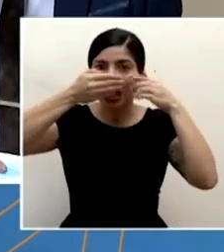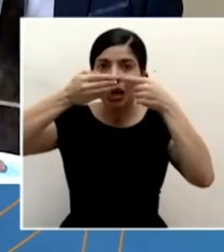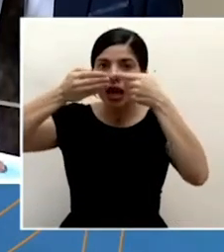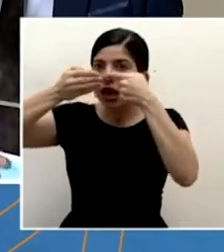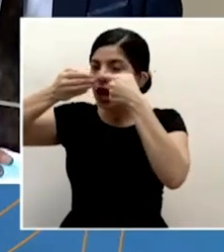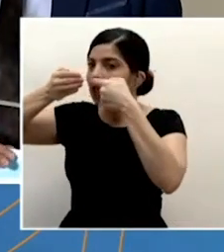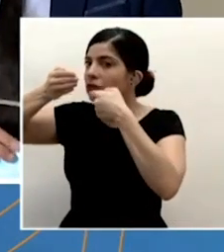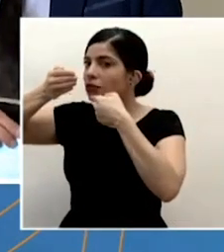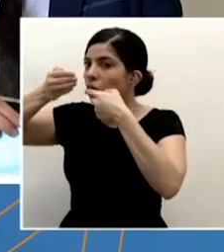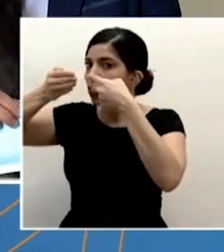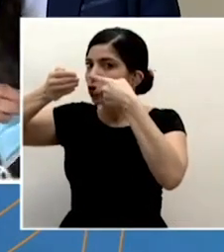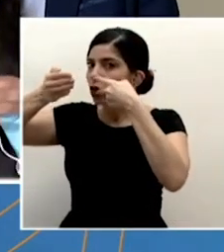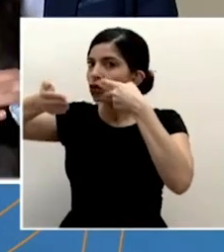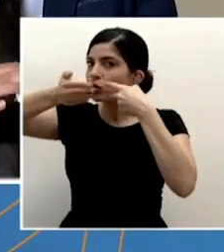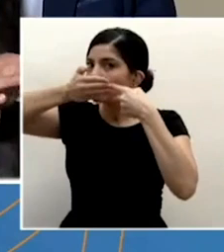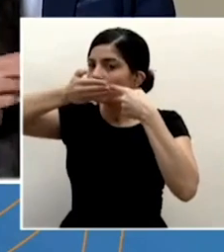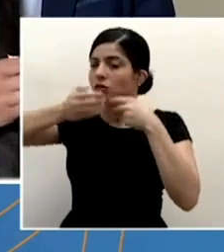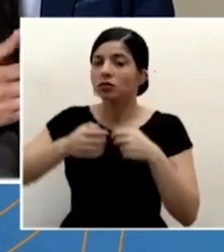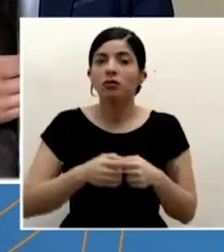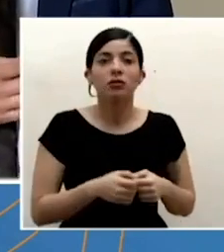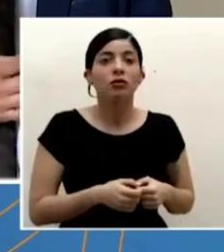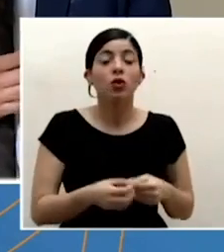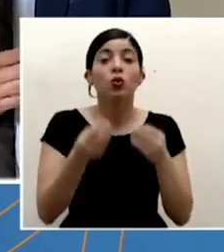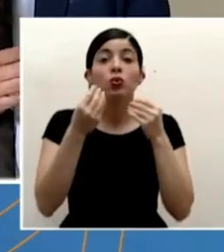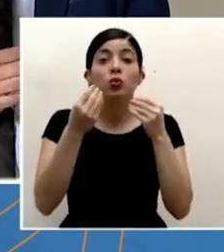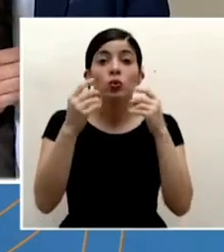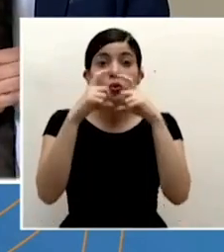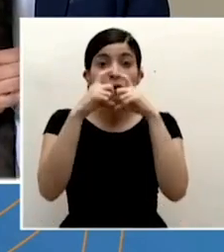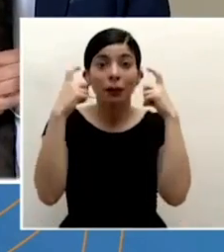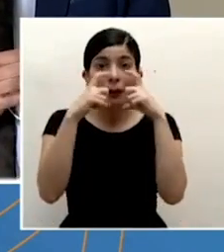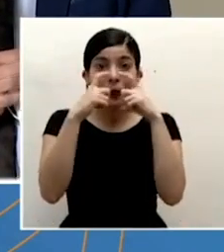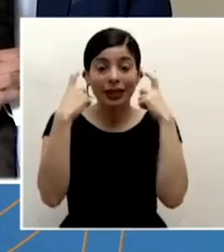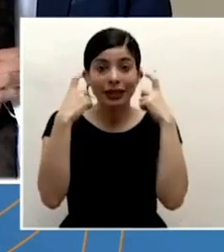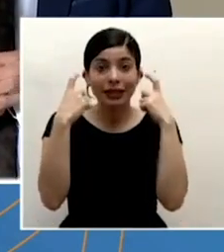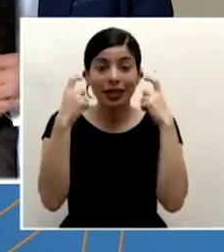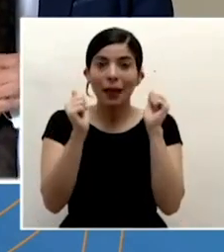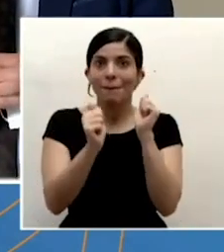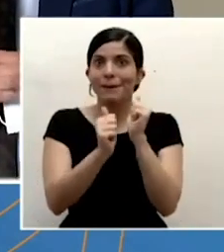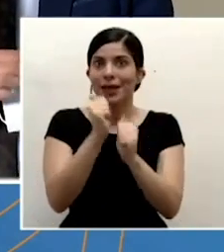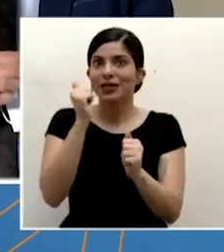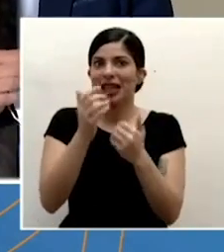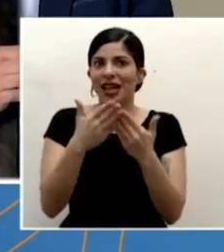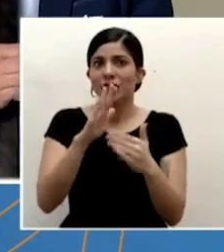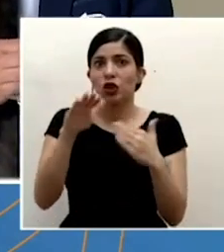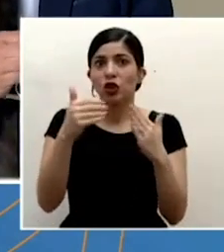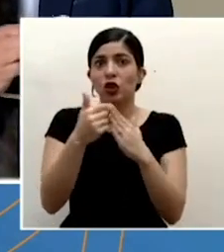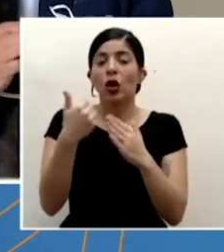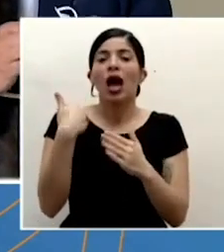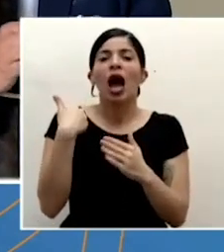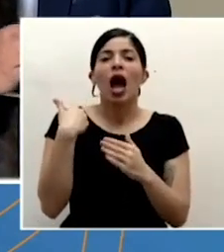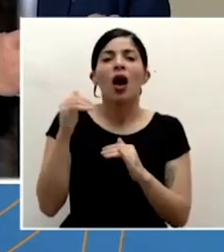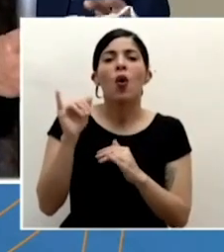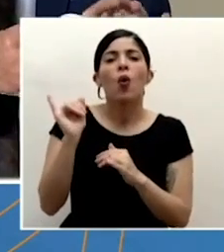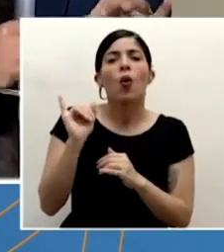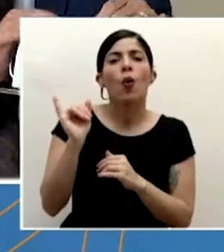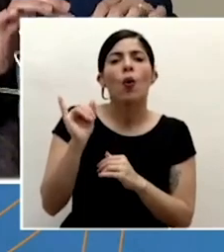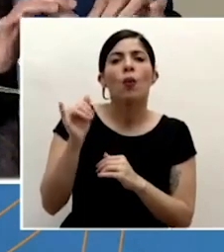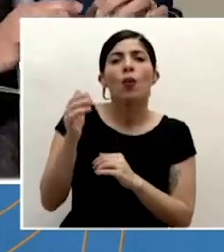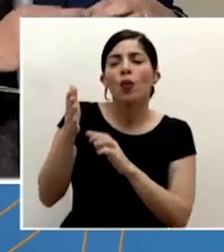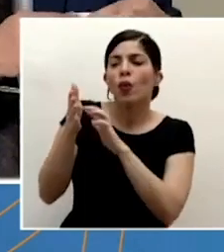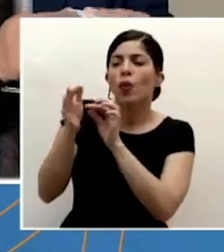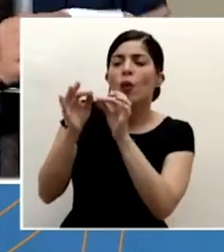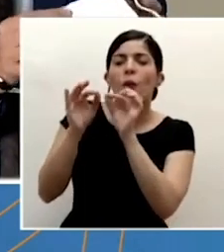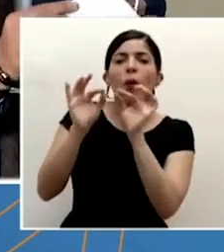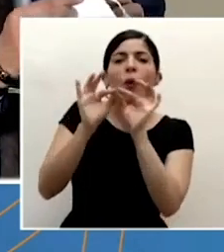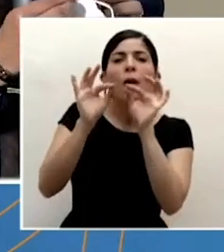muchas de estas mascarillas tienen con la mayoría casi que todas tienen como un tipo de alambre